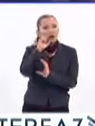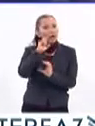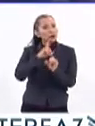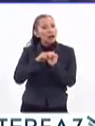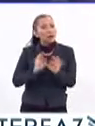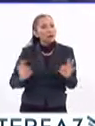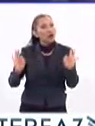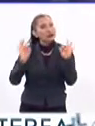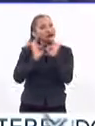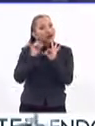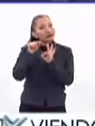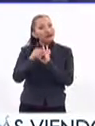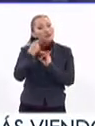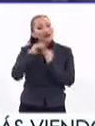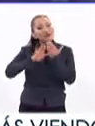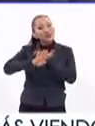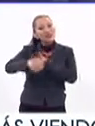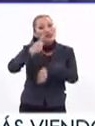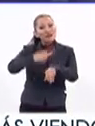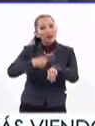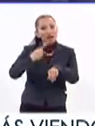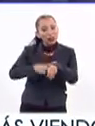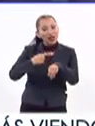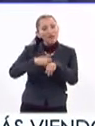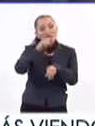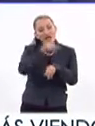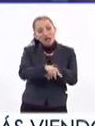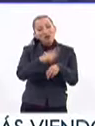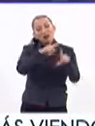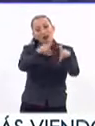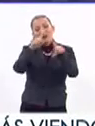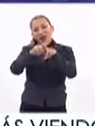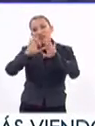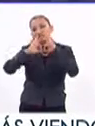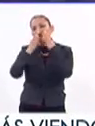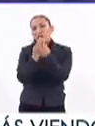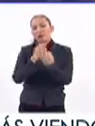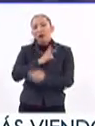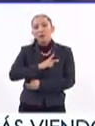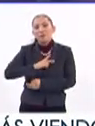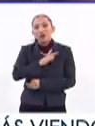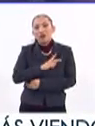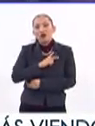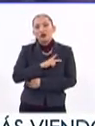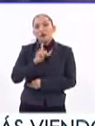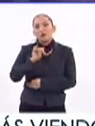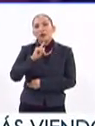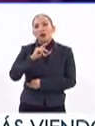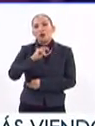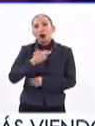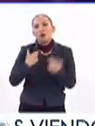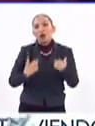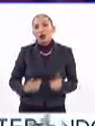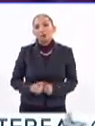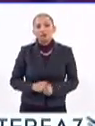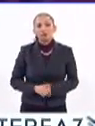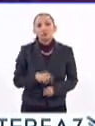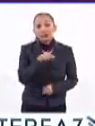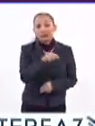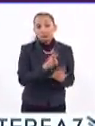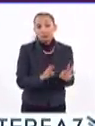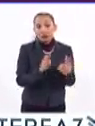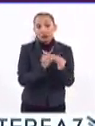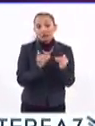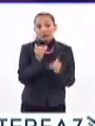papel fundamental en la prevención de enfermedades ligadas a los distintos tipos del virus del papiloma humano. La educación es un paso bastante